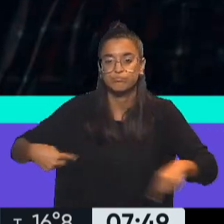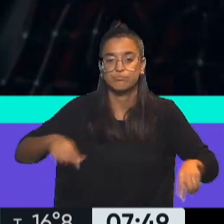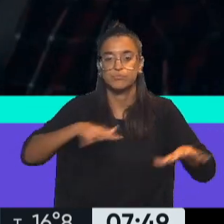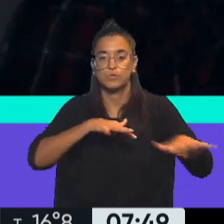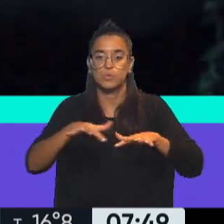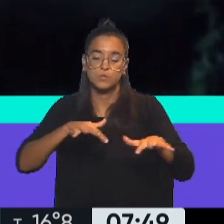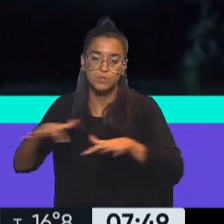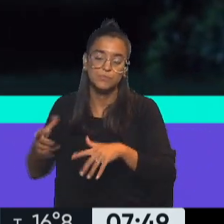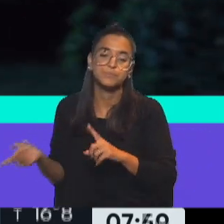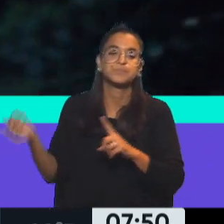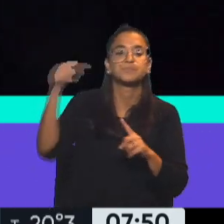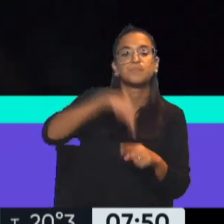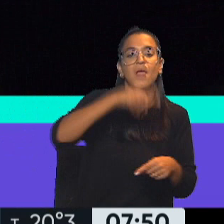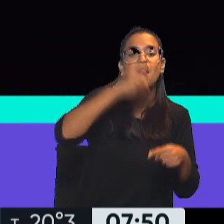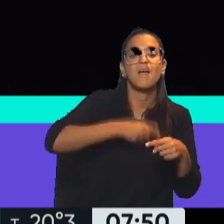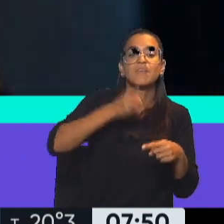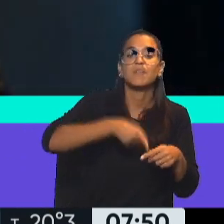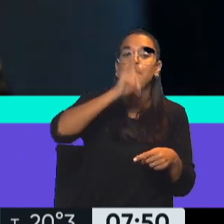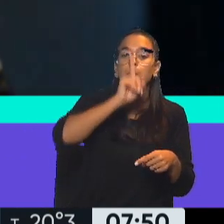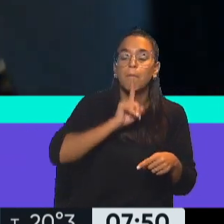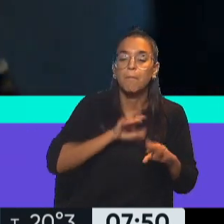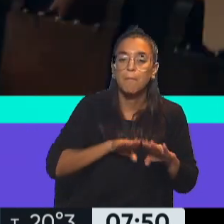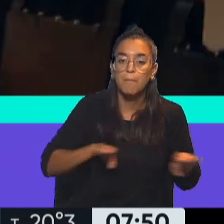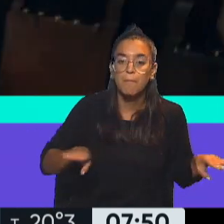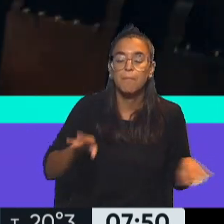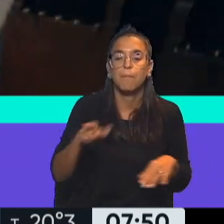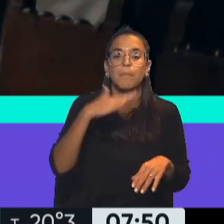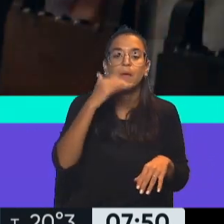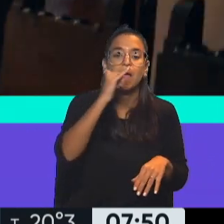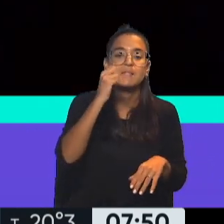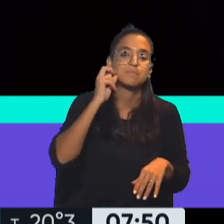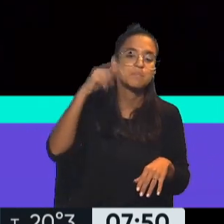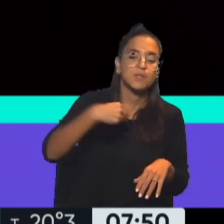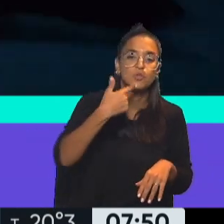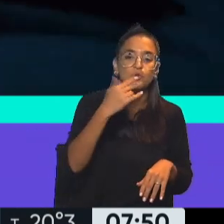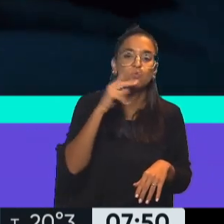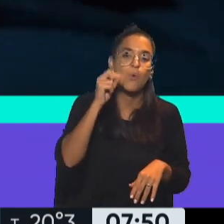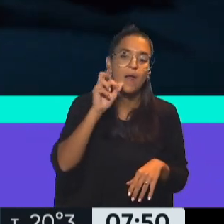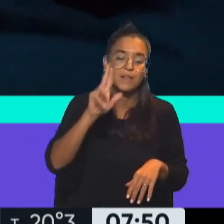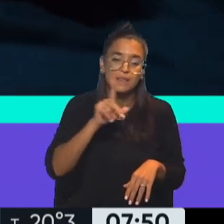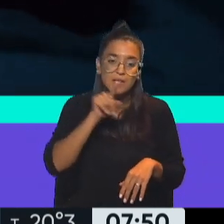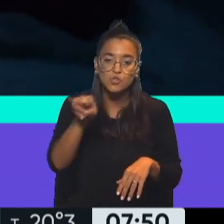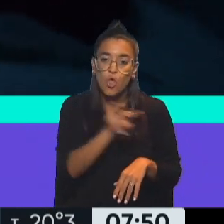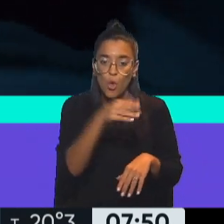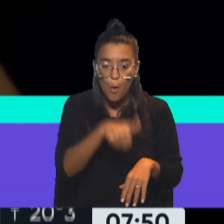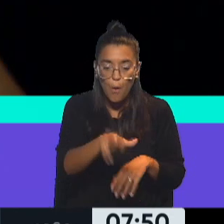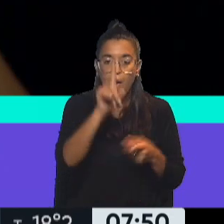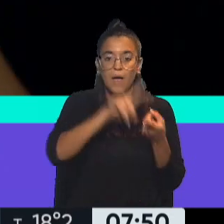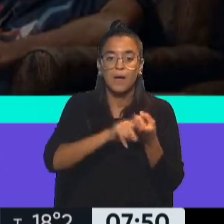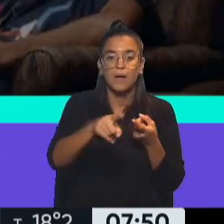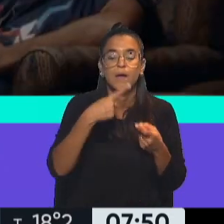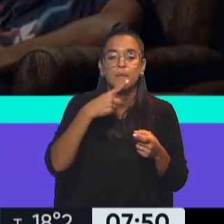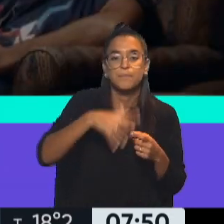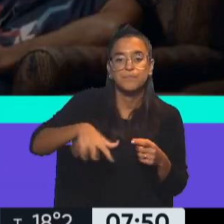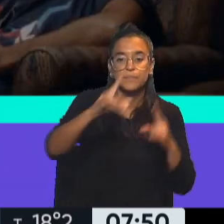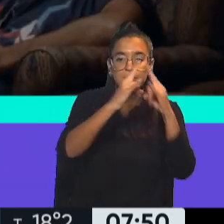situaciones. Nos vamos a la fiesta silenciosa con Jazmín Stuart y Esteban Bigliardi. Ellos dos se van a casar en la estancia